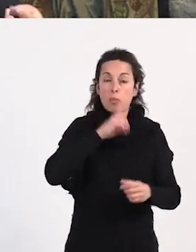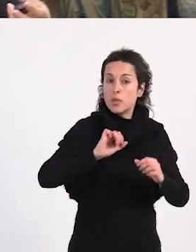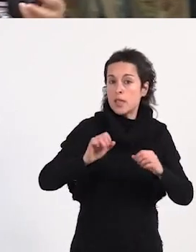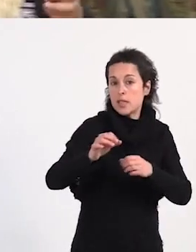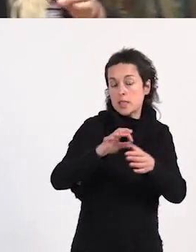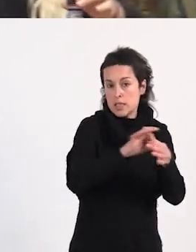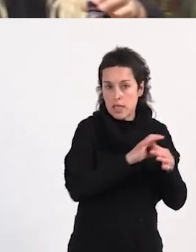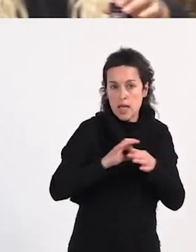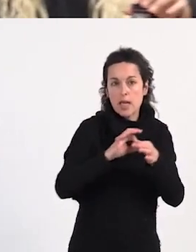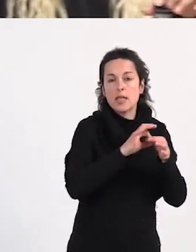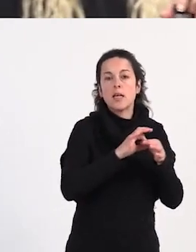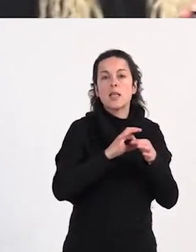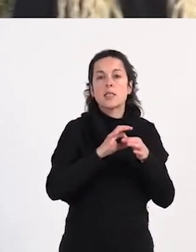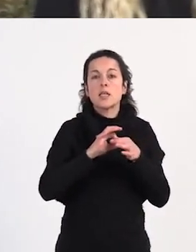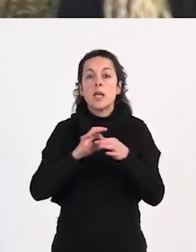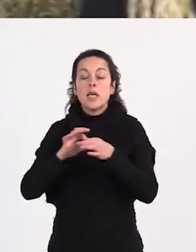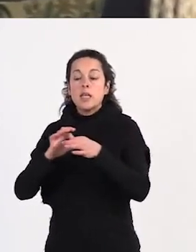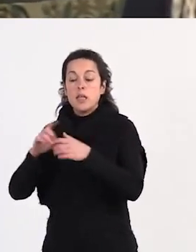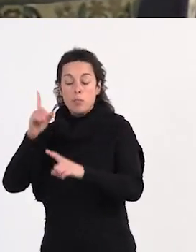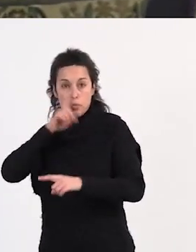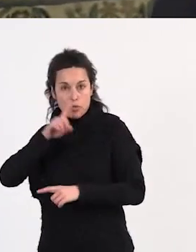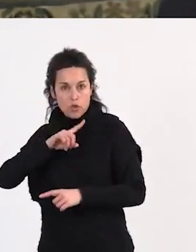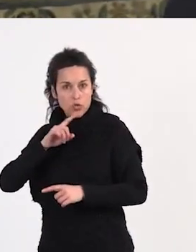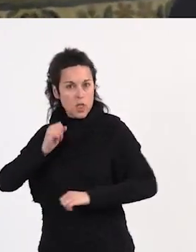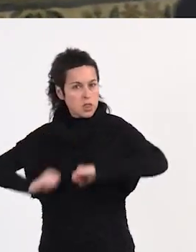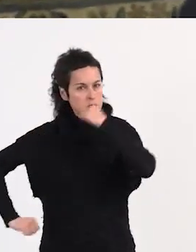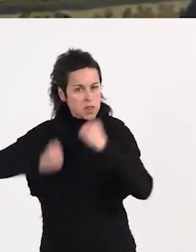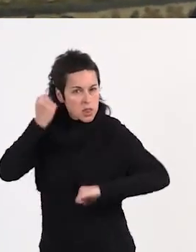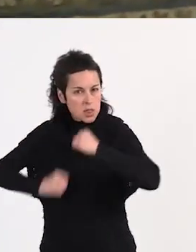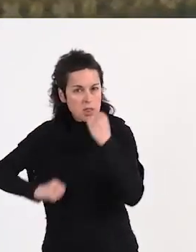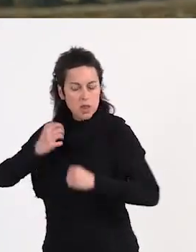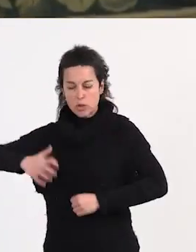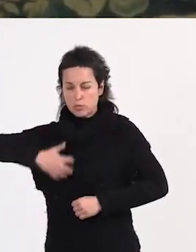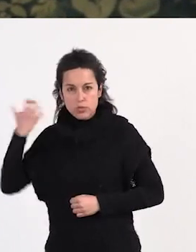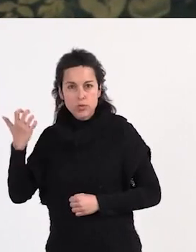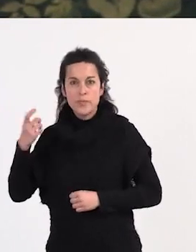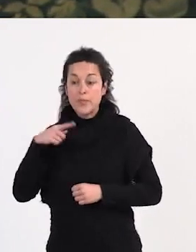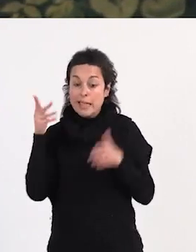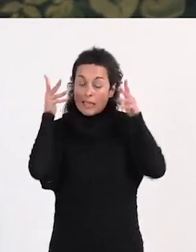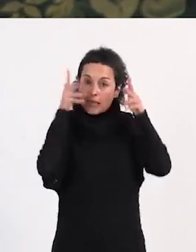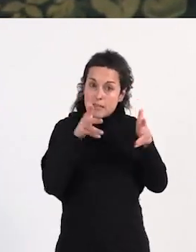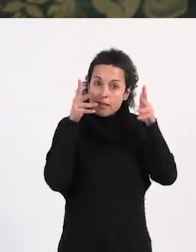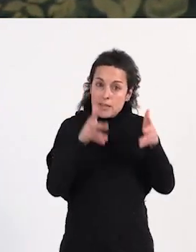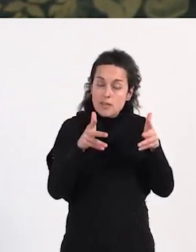prostitutas indignadas han asesorado a la Regiduría de Feminismo del